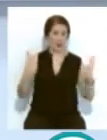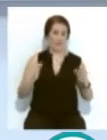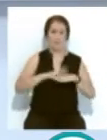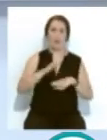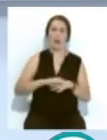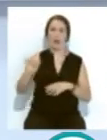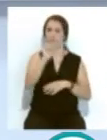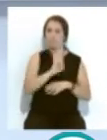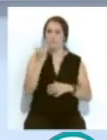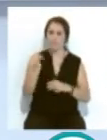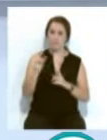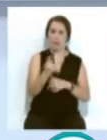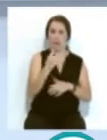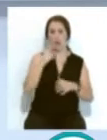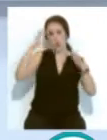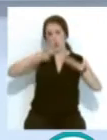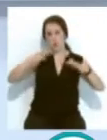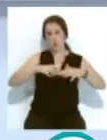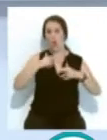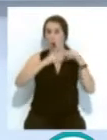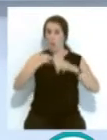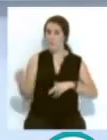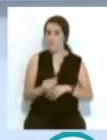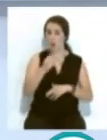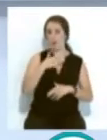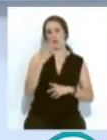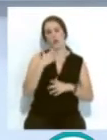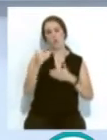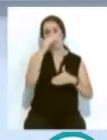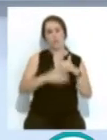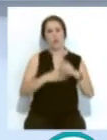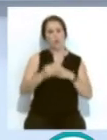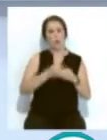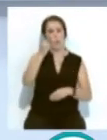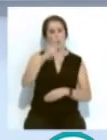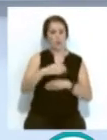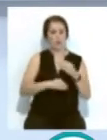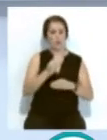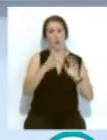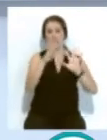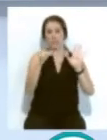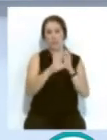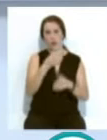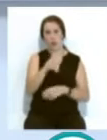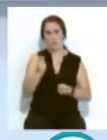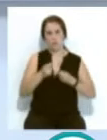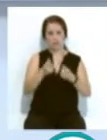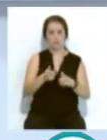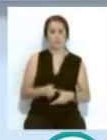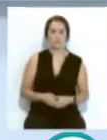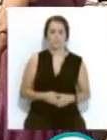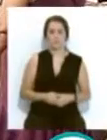aislar los puestos de la lluvia. Unas obras de mejora que cuentan con un plazo de ejecución de un mes y 80.000 euros de inversión.